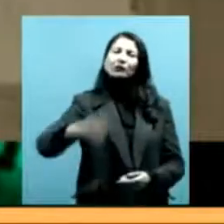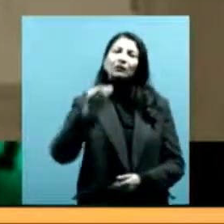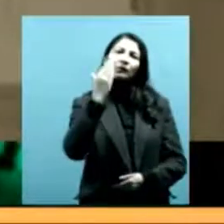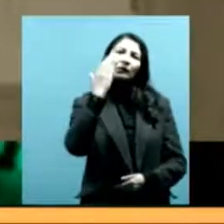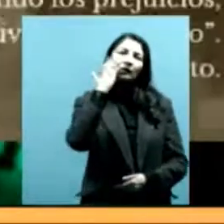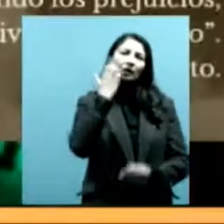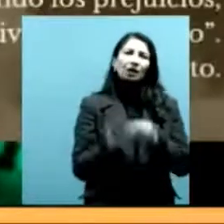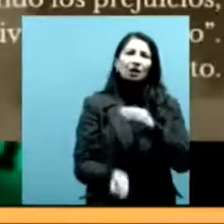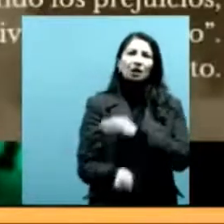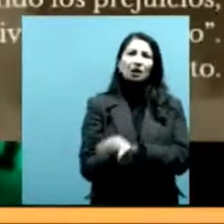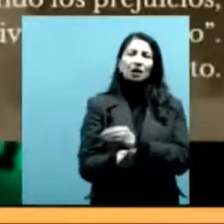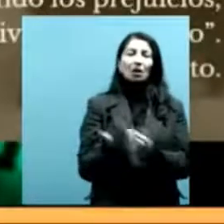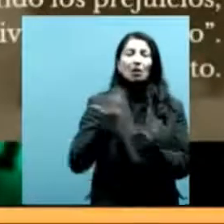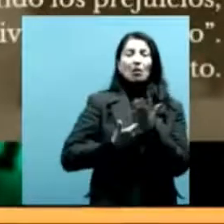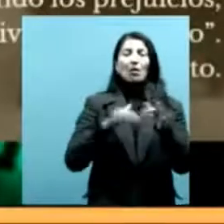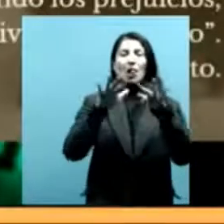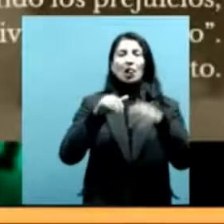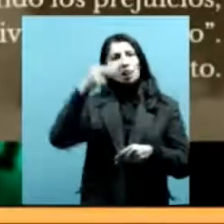papeles.